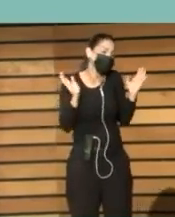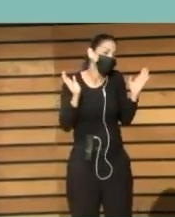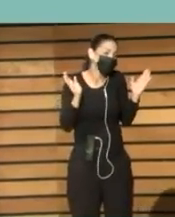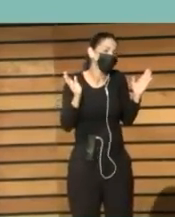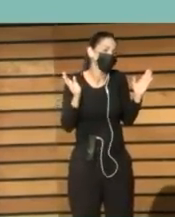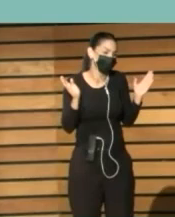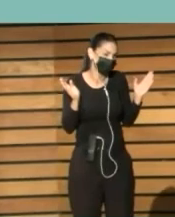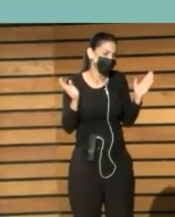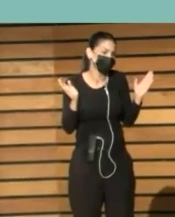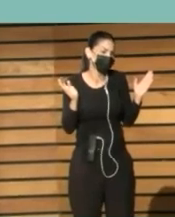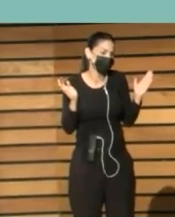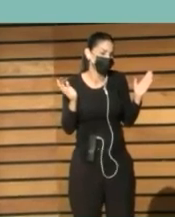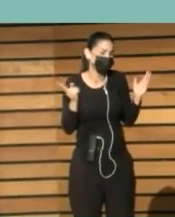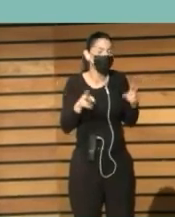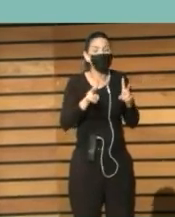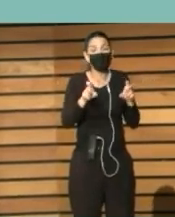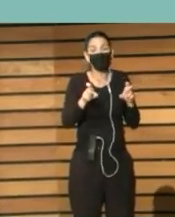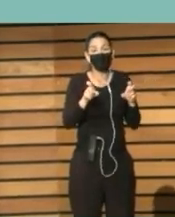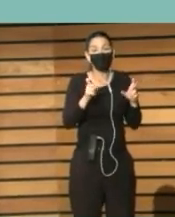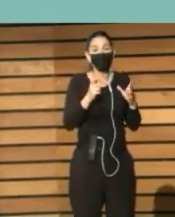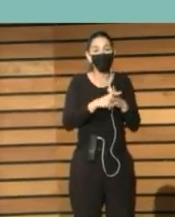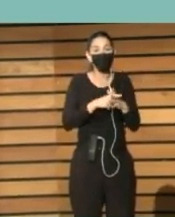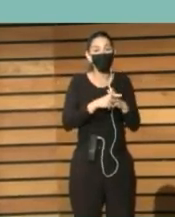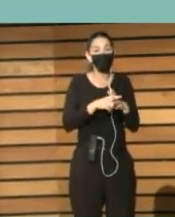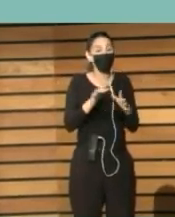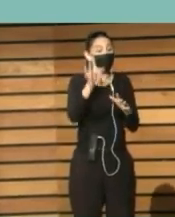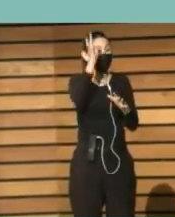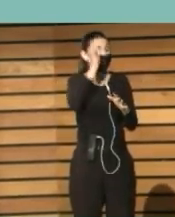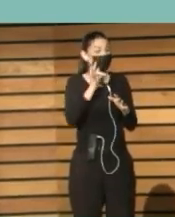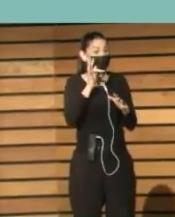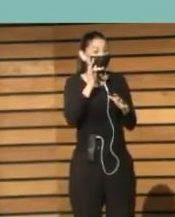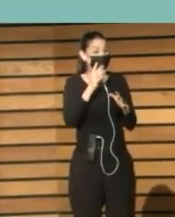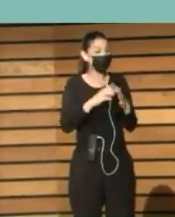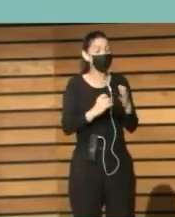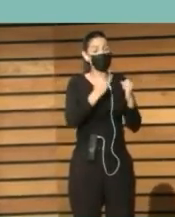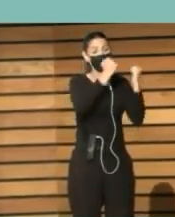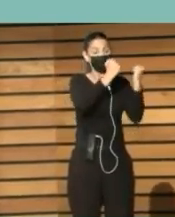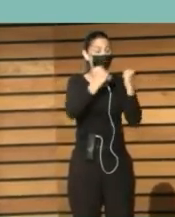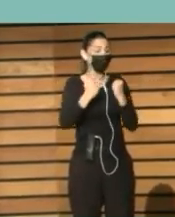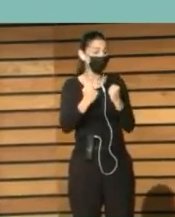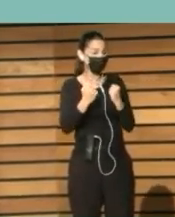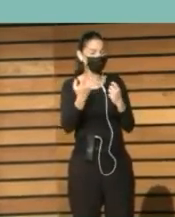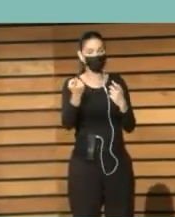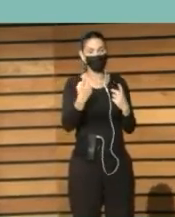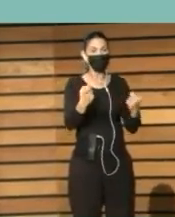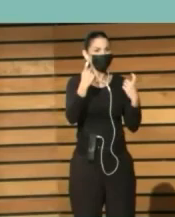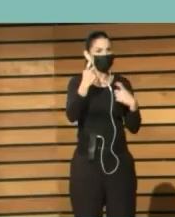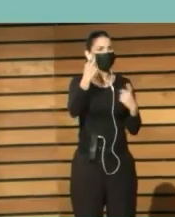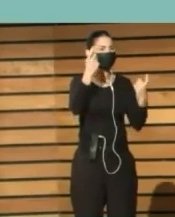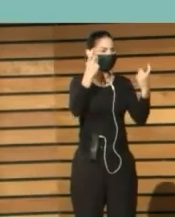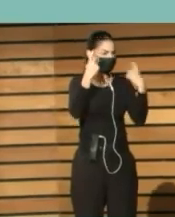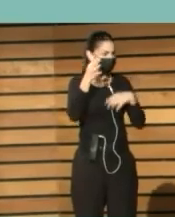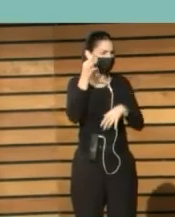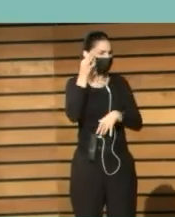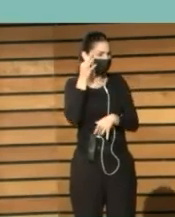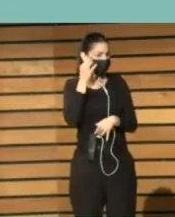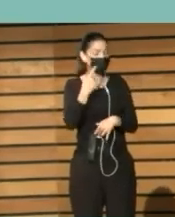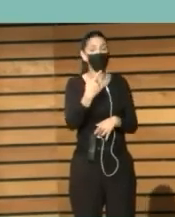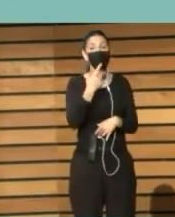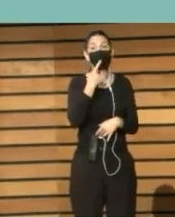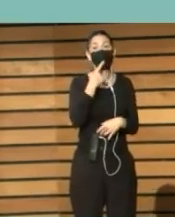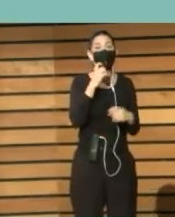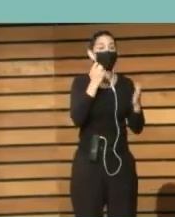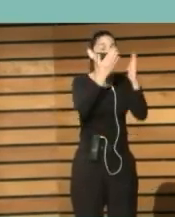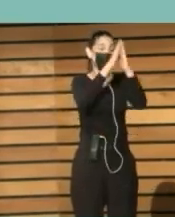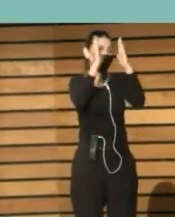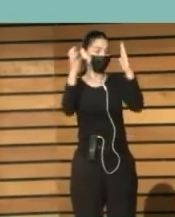Hay una Tesis doctoral De una alumna Relacionada Conmigo Que llama A las bibliotecas O las